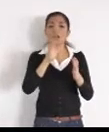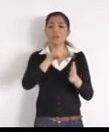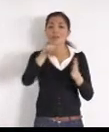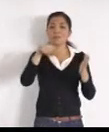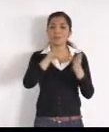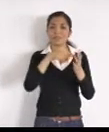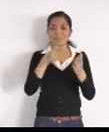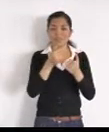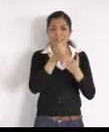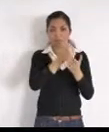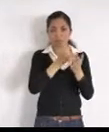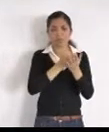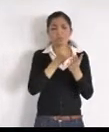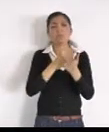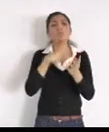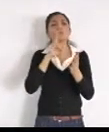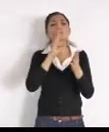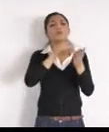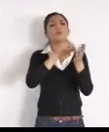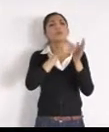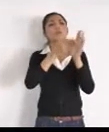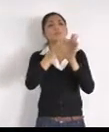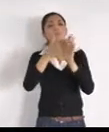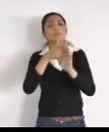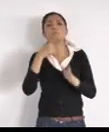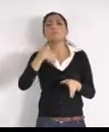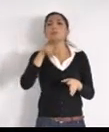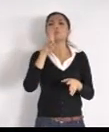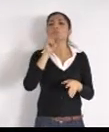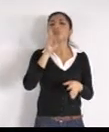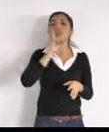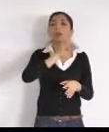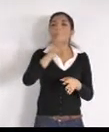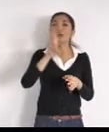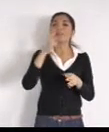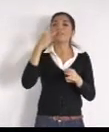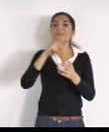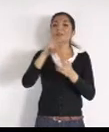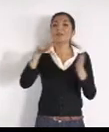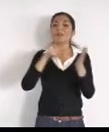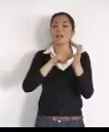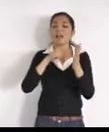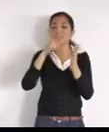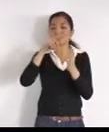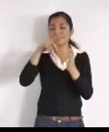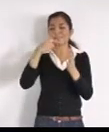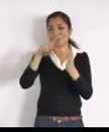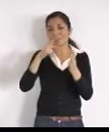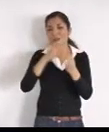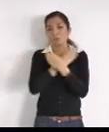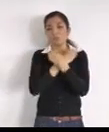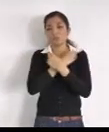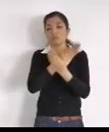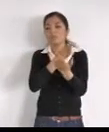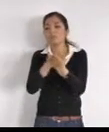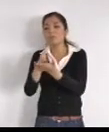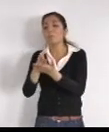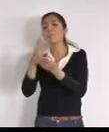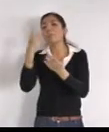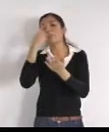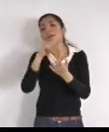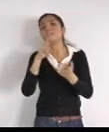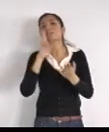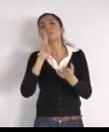preescolar, América de Paseo, de las Aves, por la problemática, que le manifesté, en la transmisión pasada, favor, atender cada